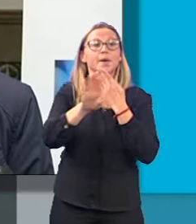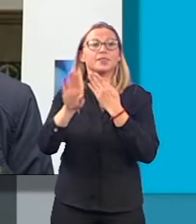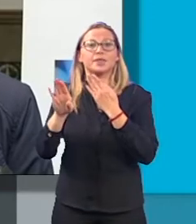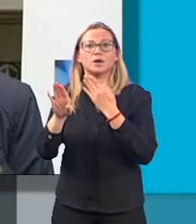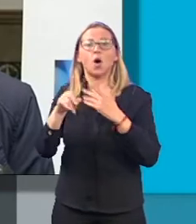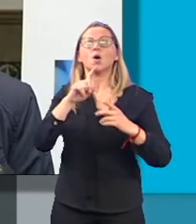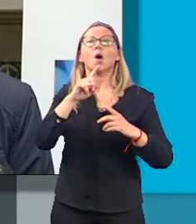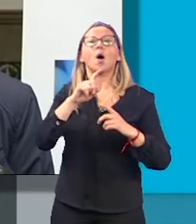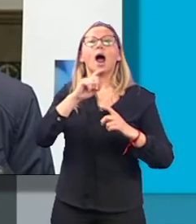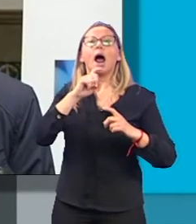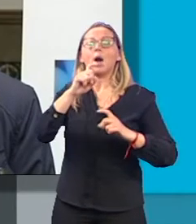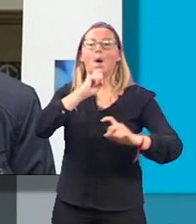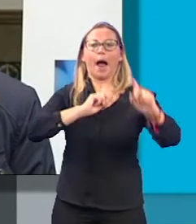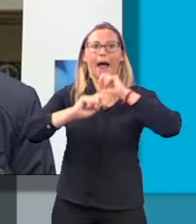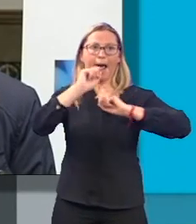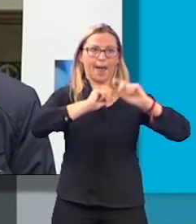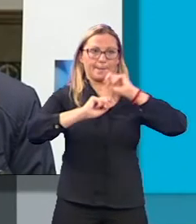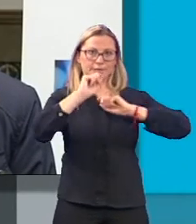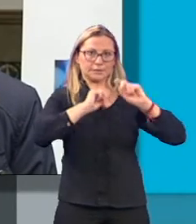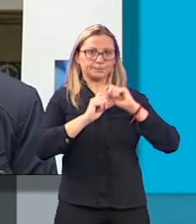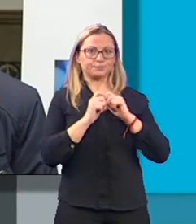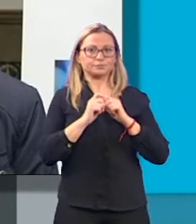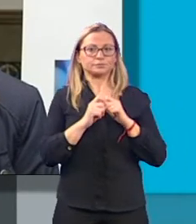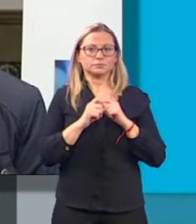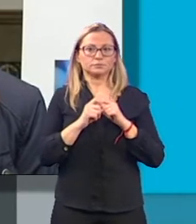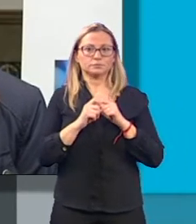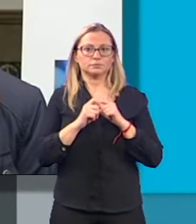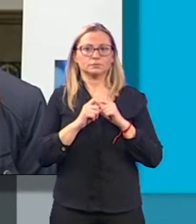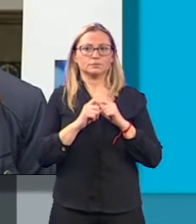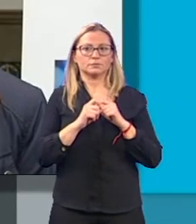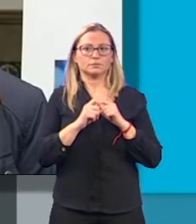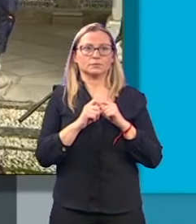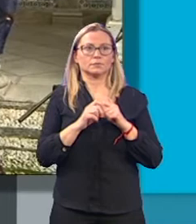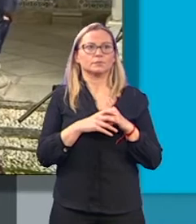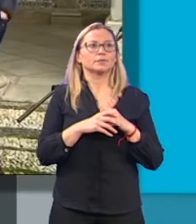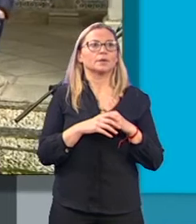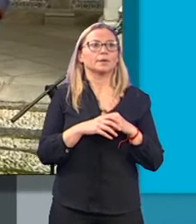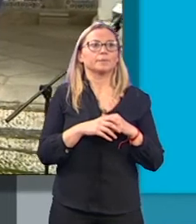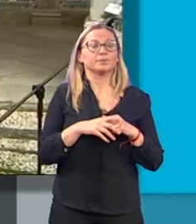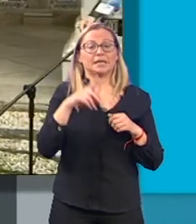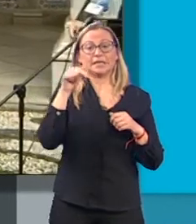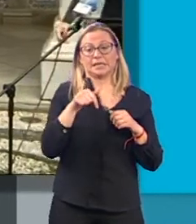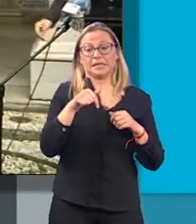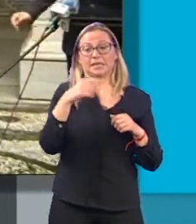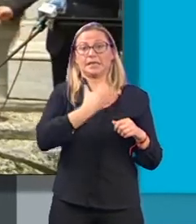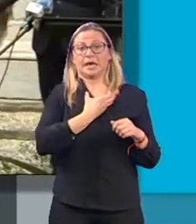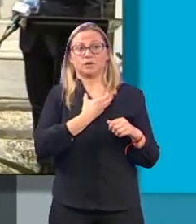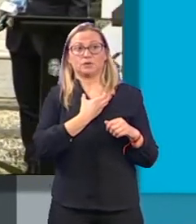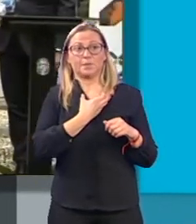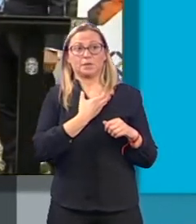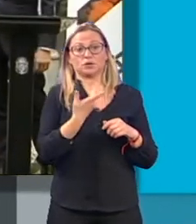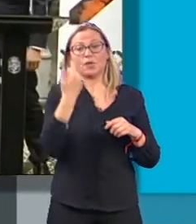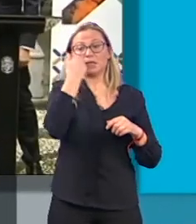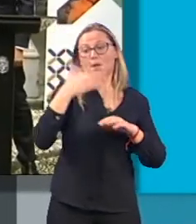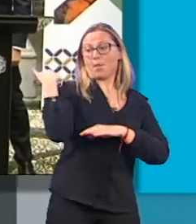alertando de posibles daños que se hayan producido en los inmuebles. Así desde el ayuntamiento, ya desde el pasado